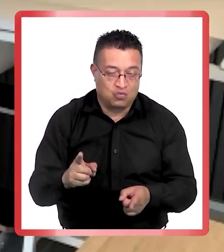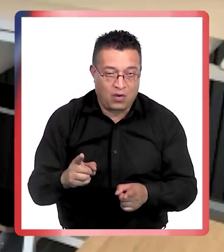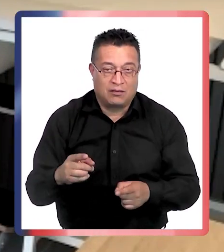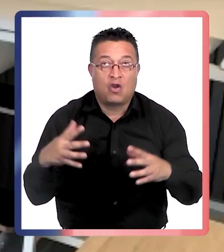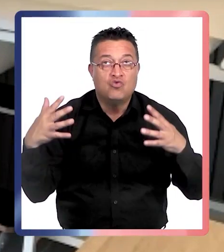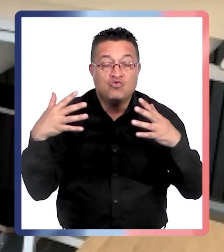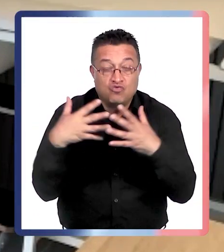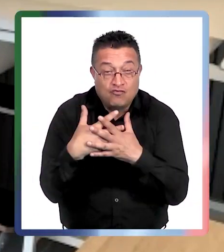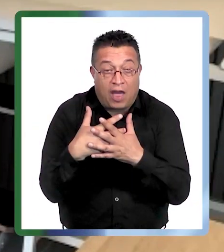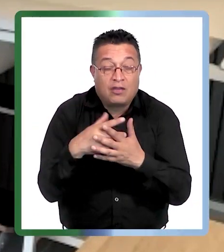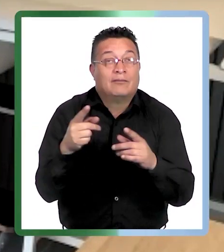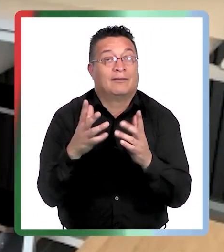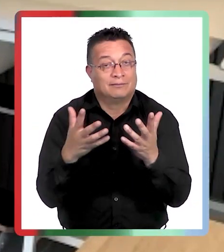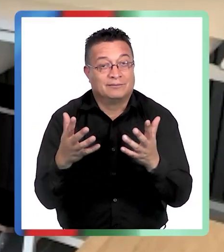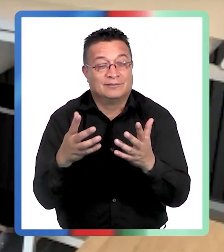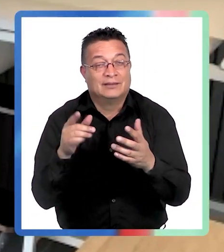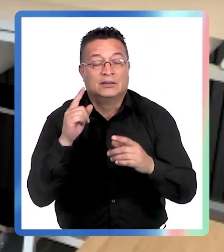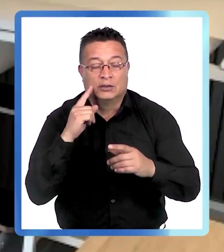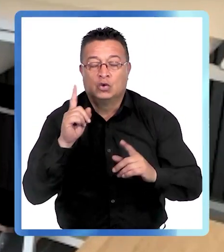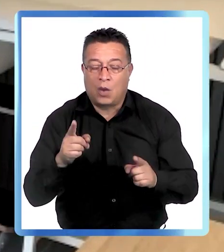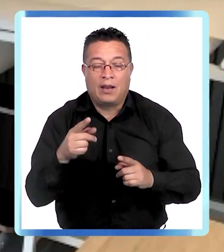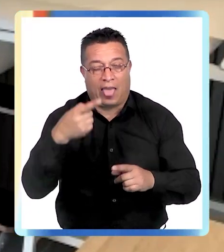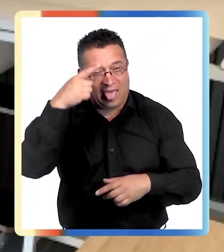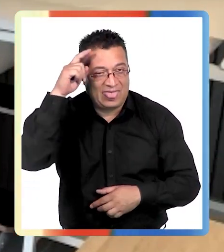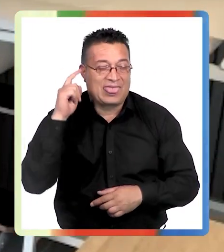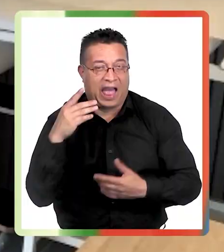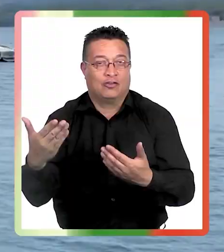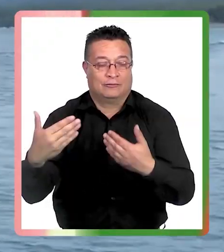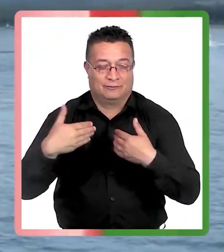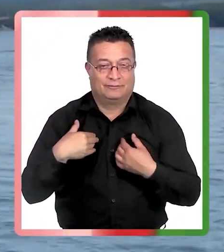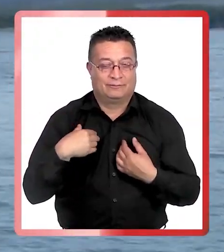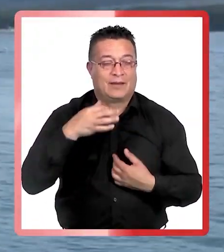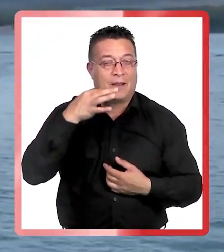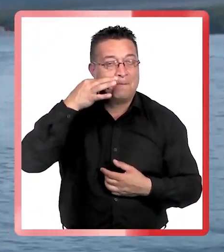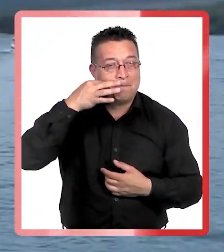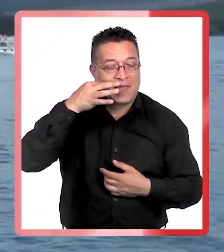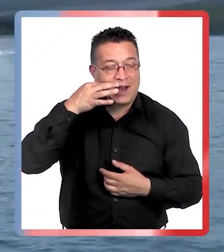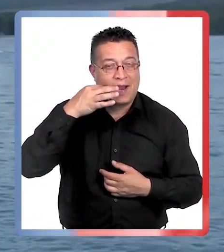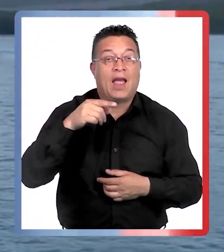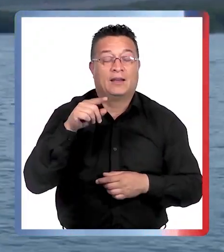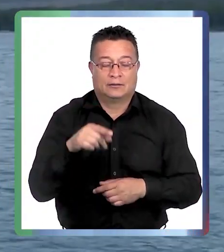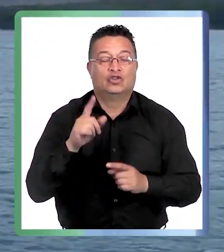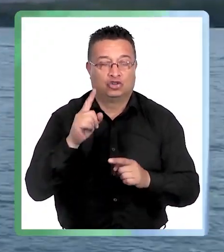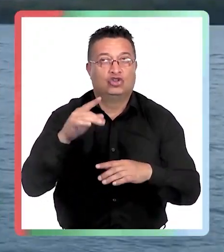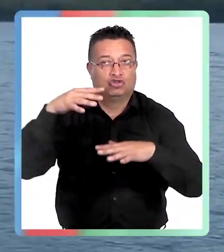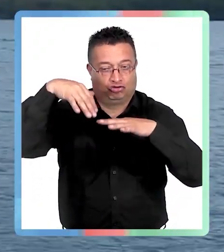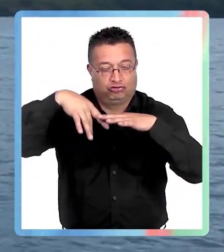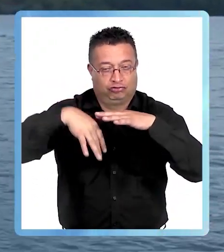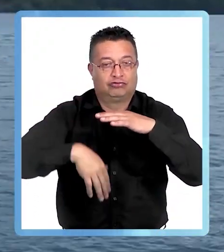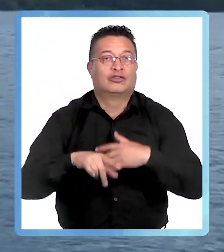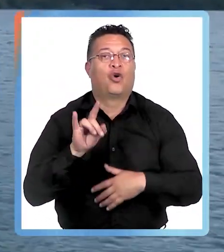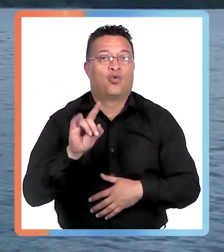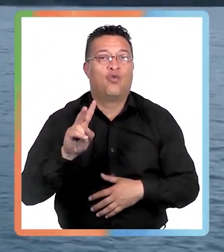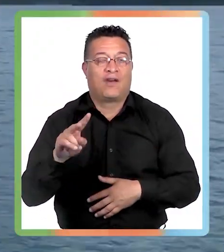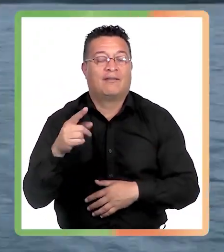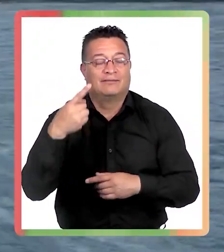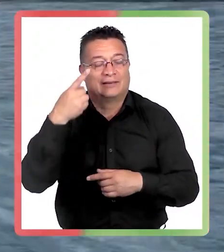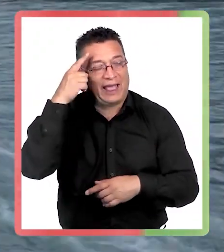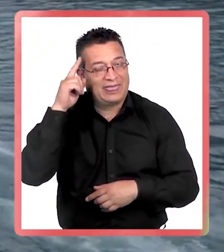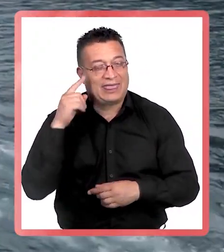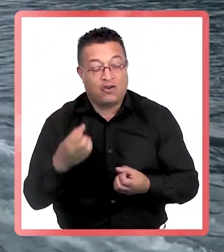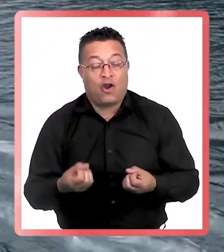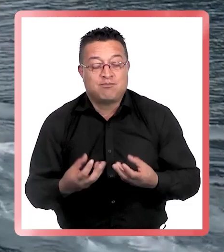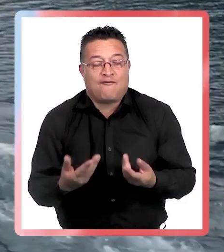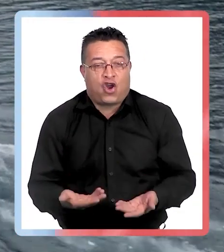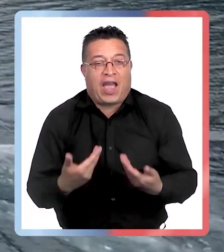nublado no está oscuro, no es como la noche. El sol está. Entonces, aunque uno no vea el sol en sí, los rayos sí están pasando y sí pueden producir el daño,